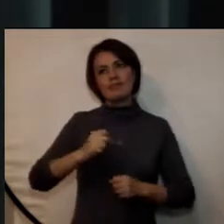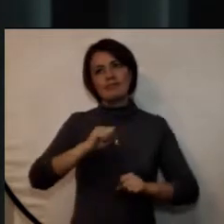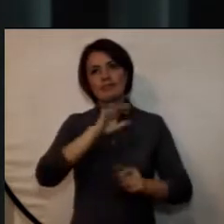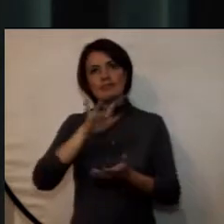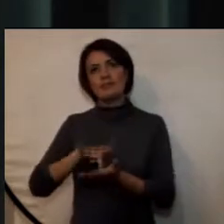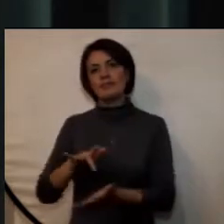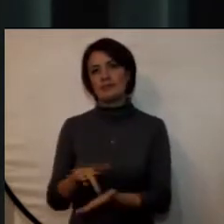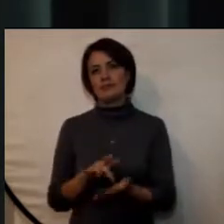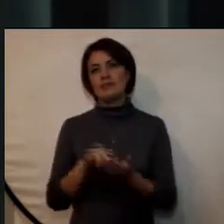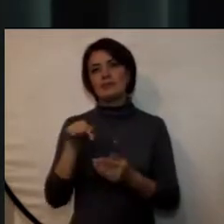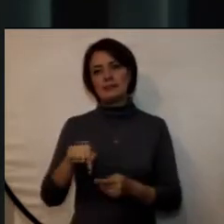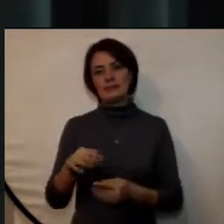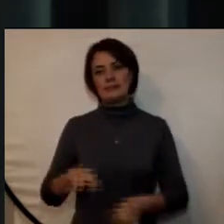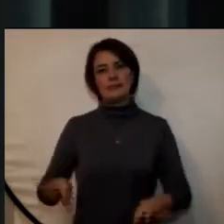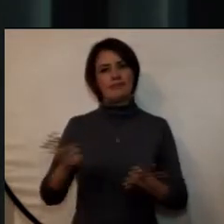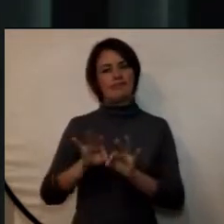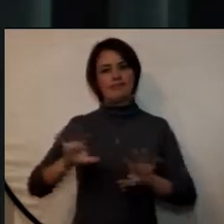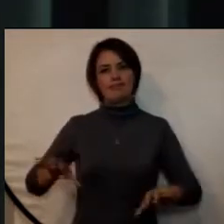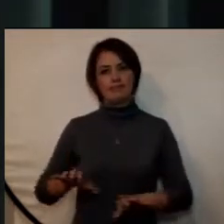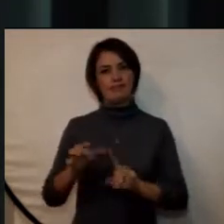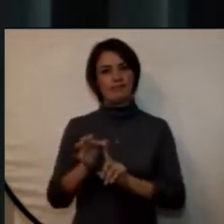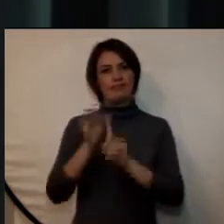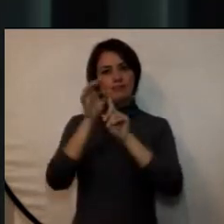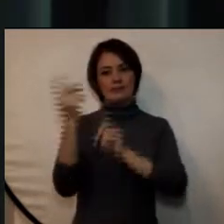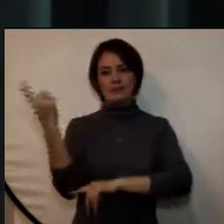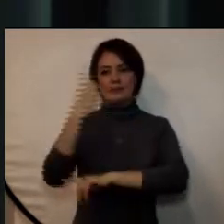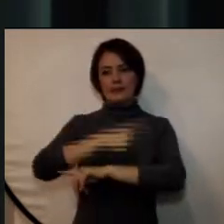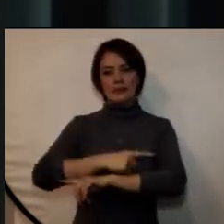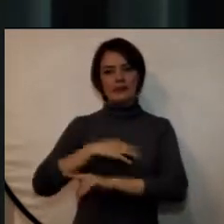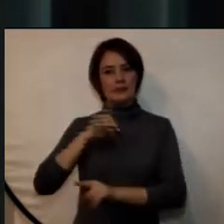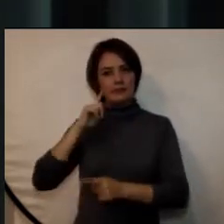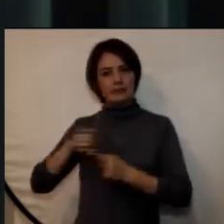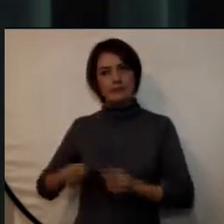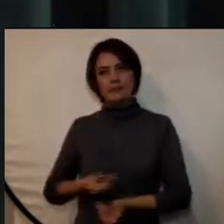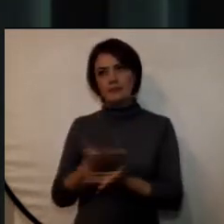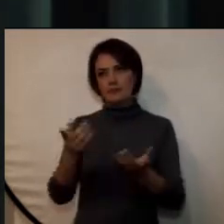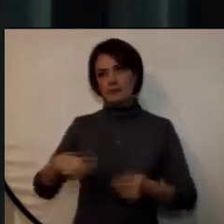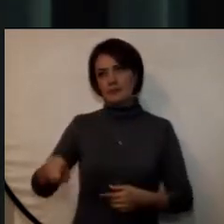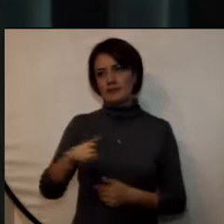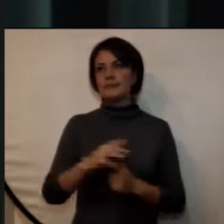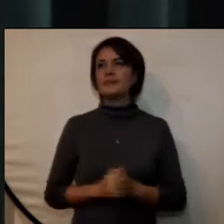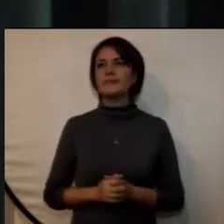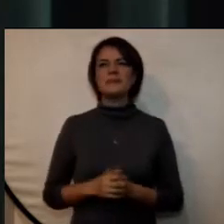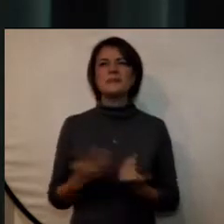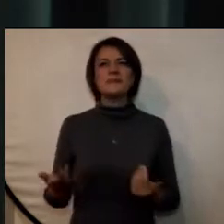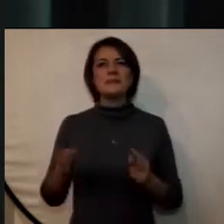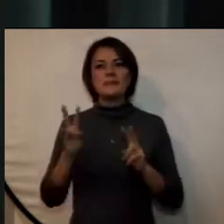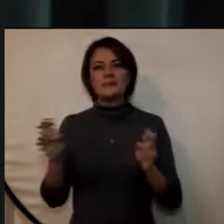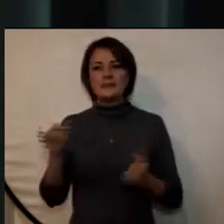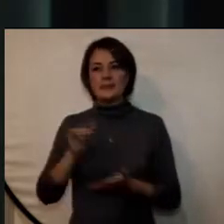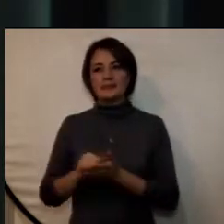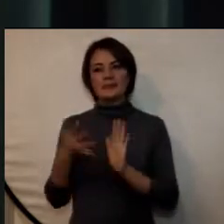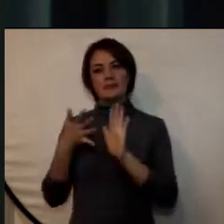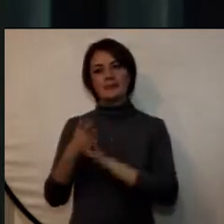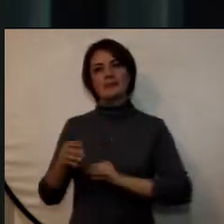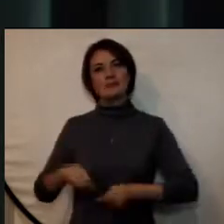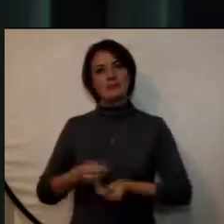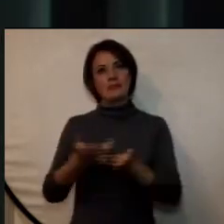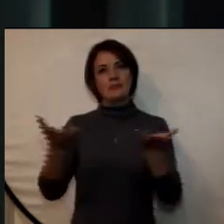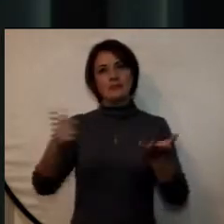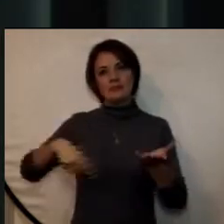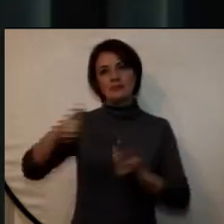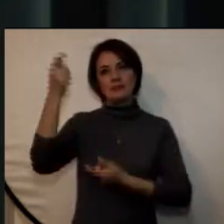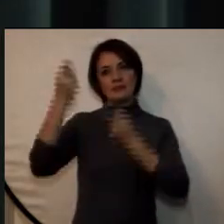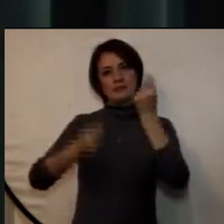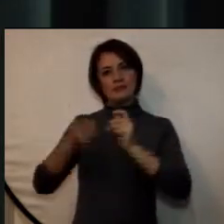en este acto de gran relevancia para esta Casa de Estudios. Me refiero a la Audiencia Pública de Rendición de Cuentas,